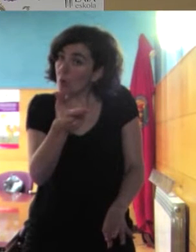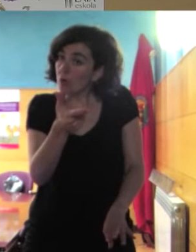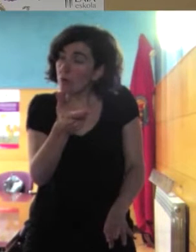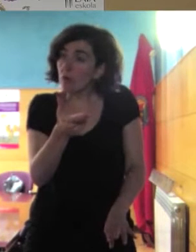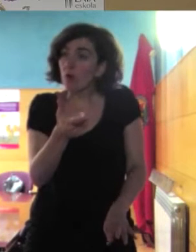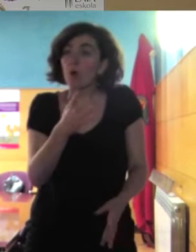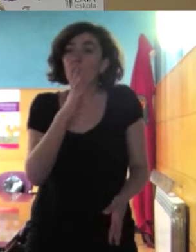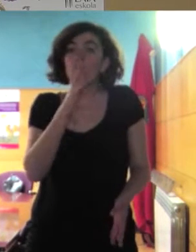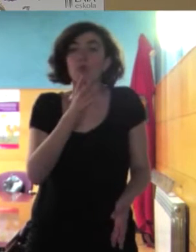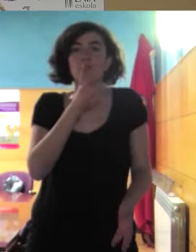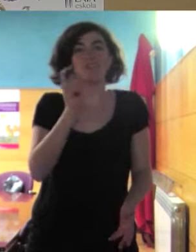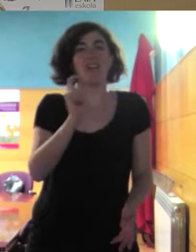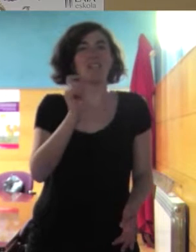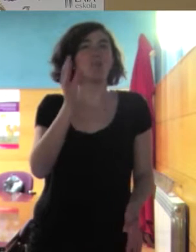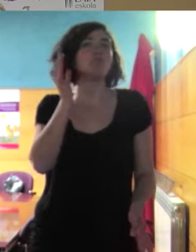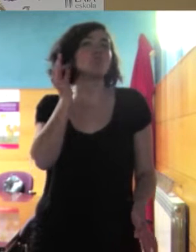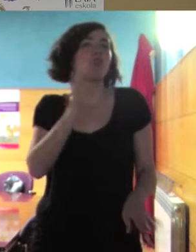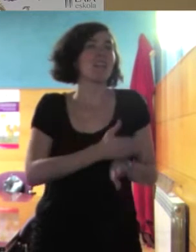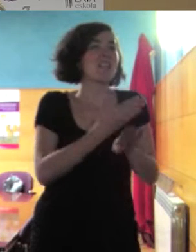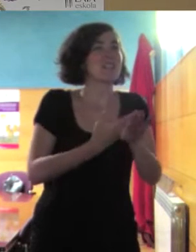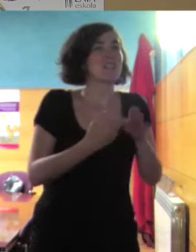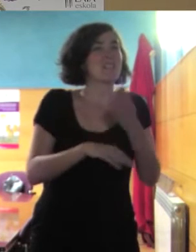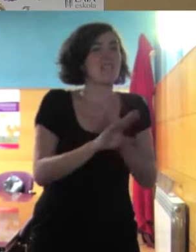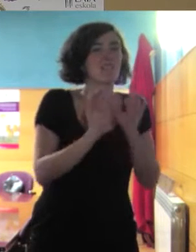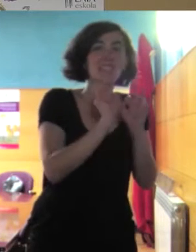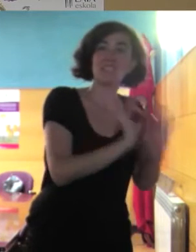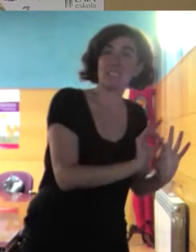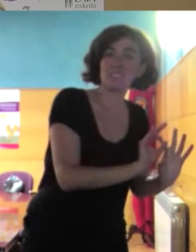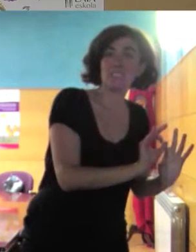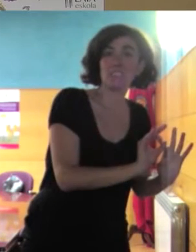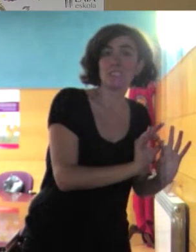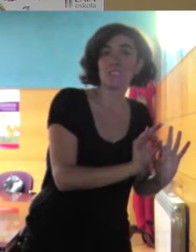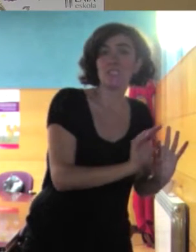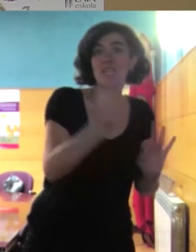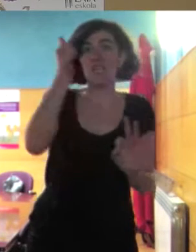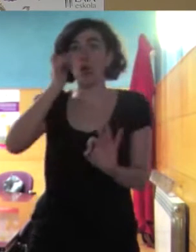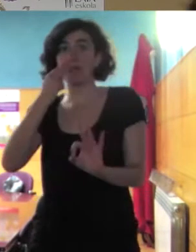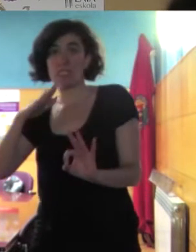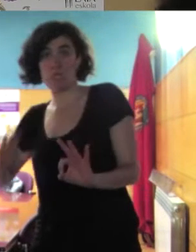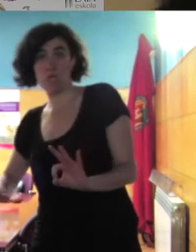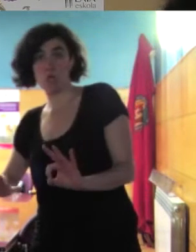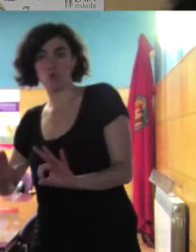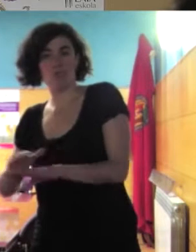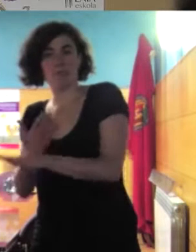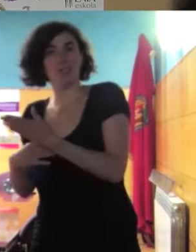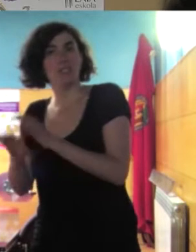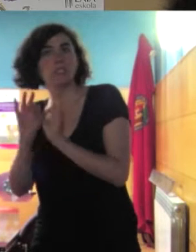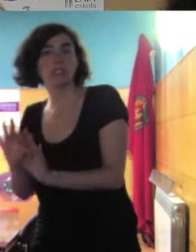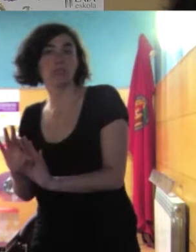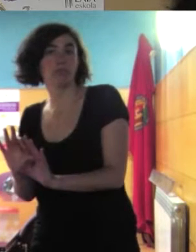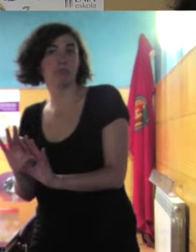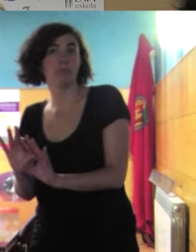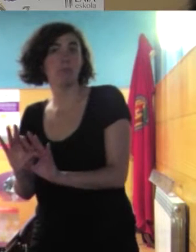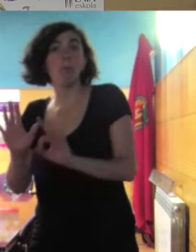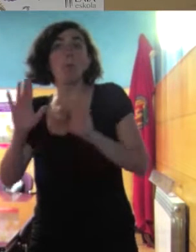zapatos que les ponemos a ellas son esos y los que les ponemos a ellos son los otros pero fijaos que cuando